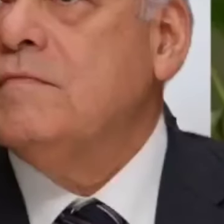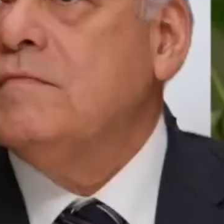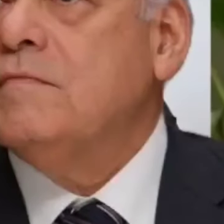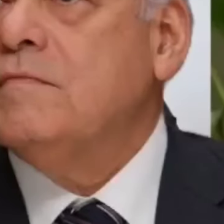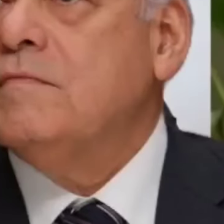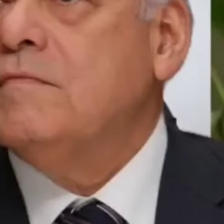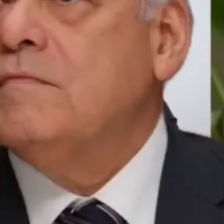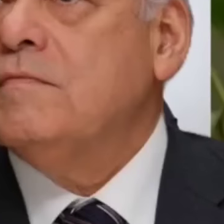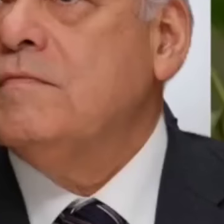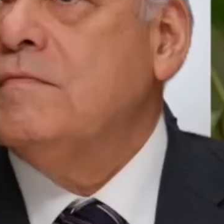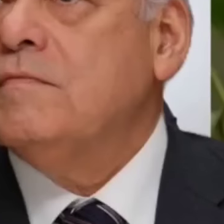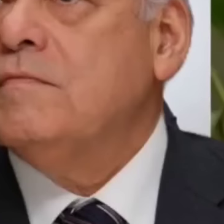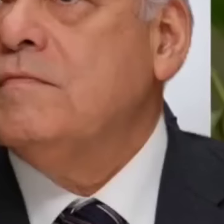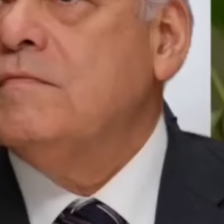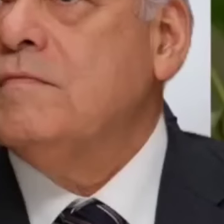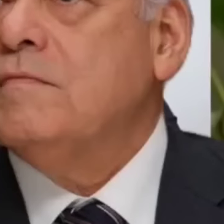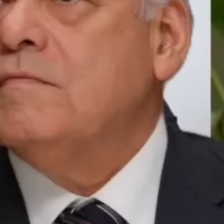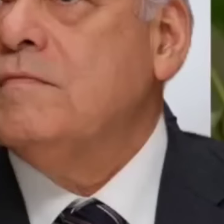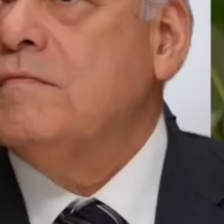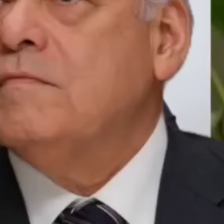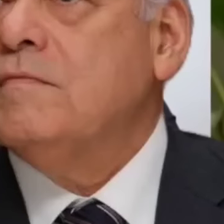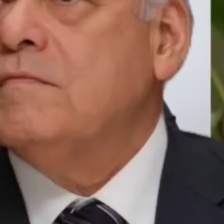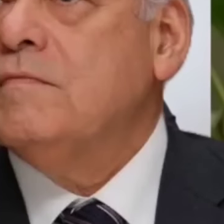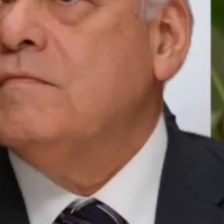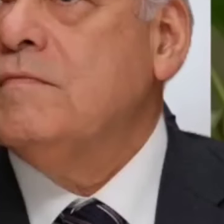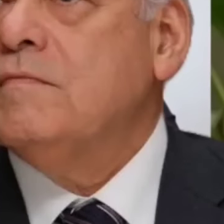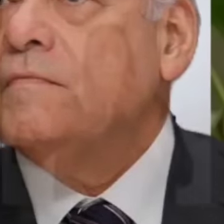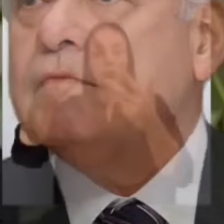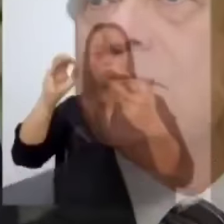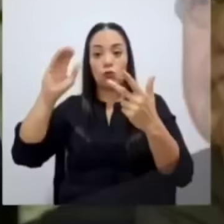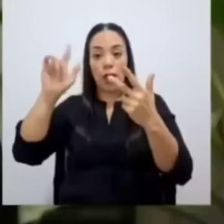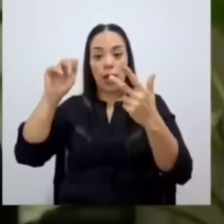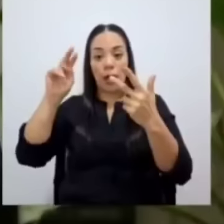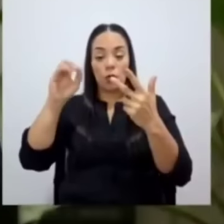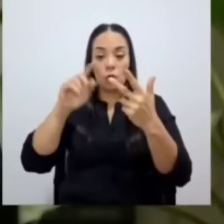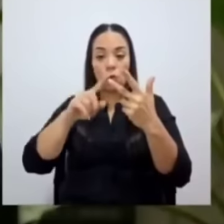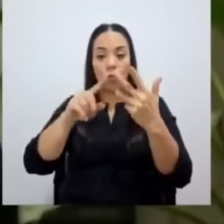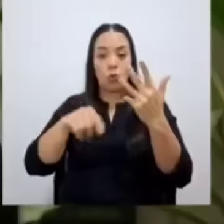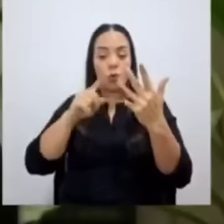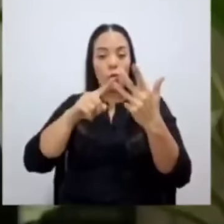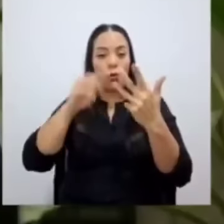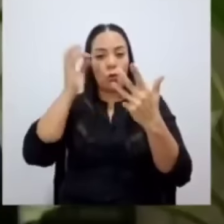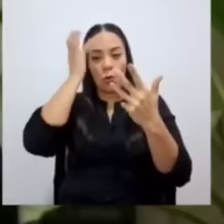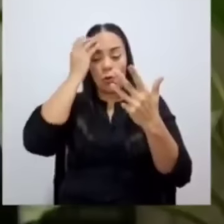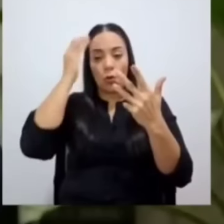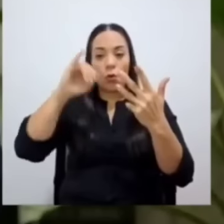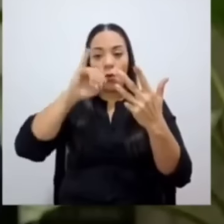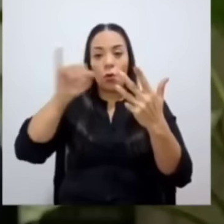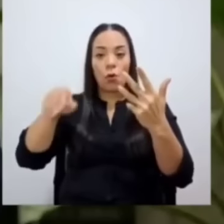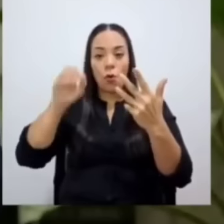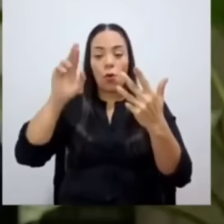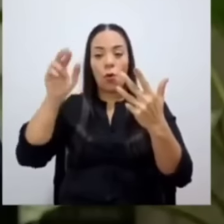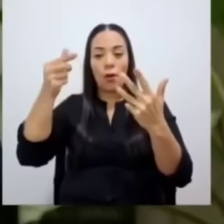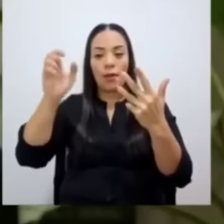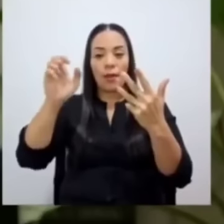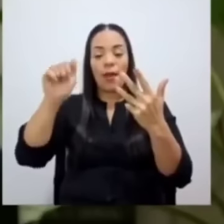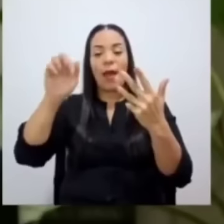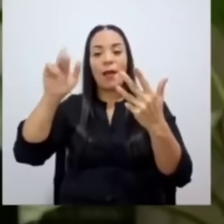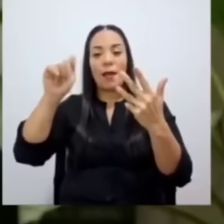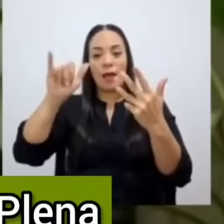me preocupa Patricia Solano, me preocupa Jorge Araya,